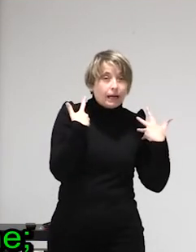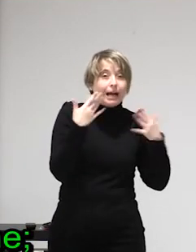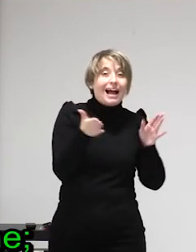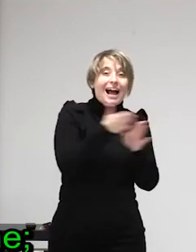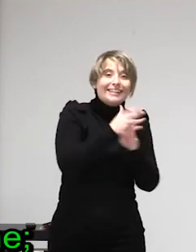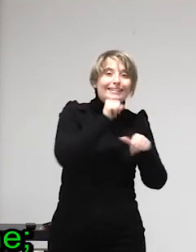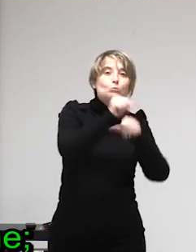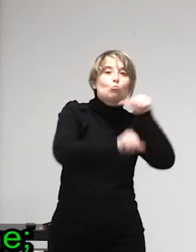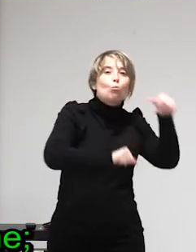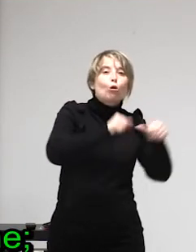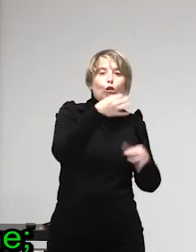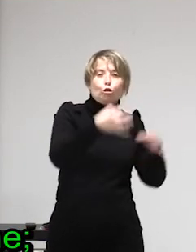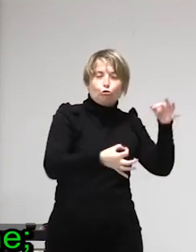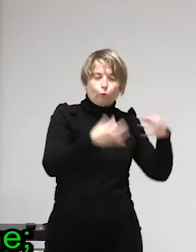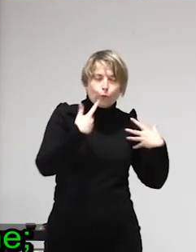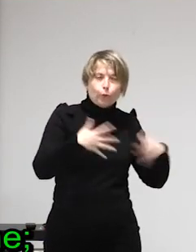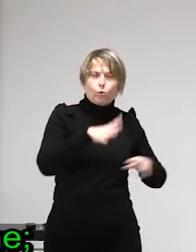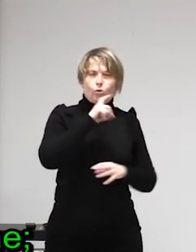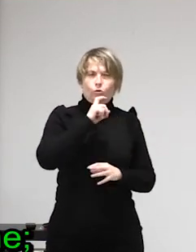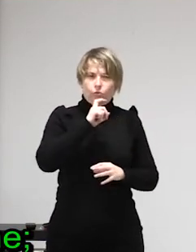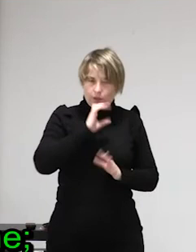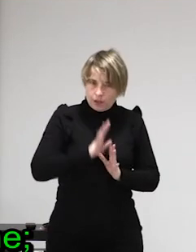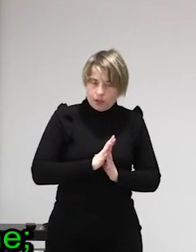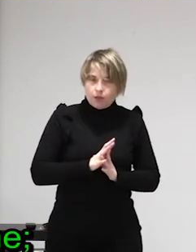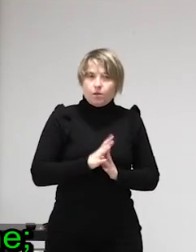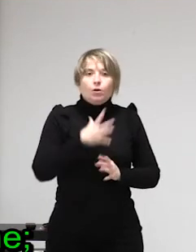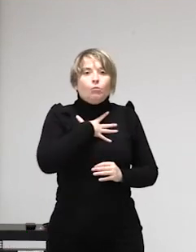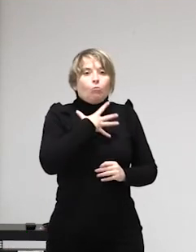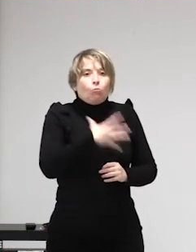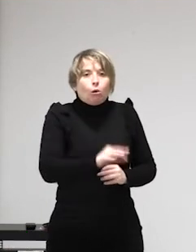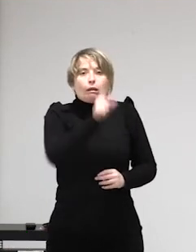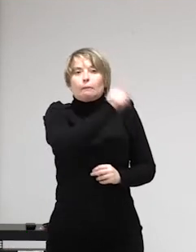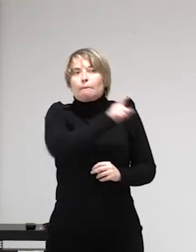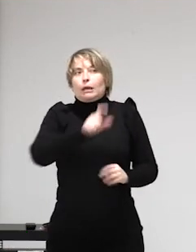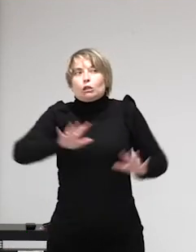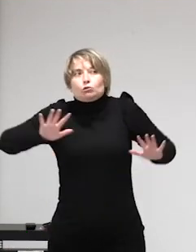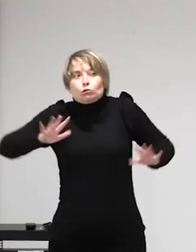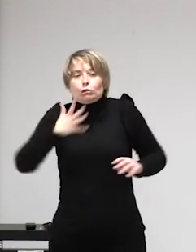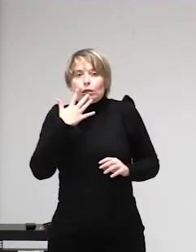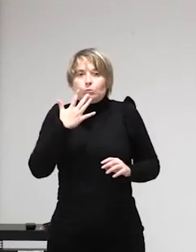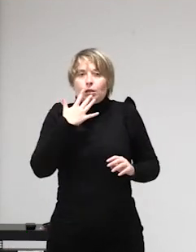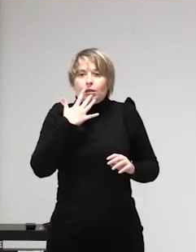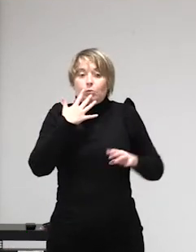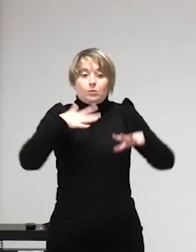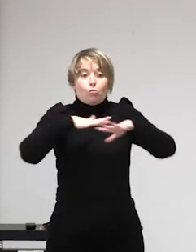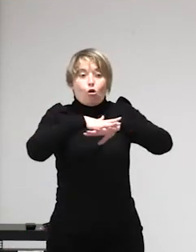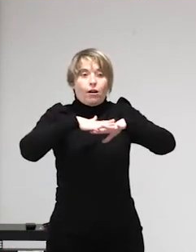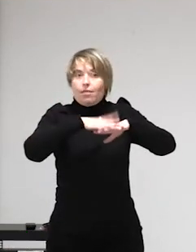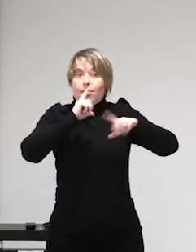País Vasco en 2019 hubo se supone se supone repito 17